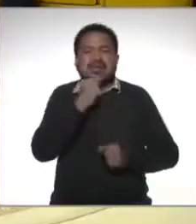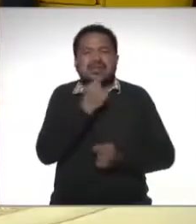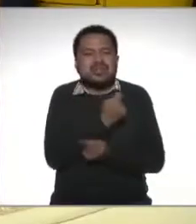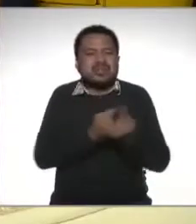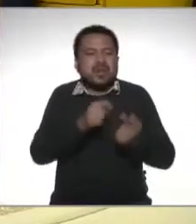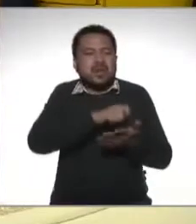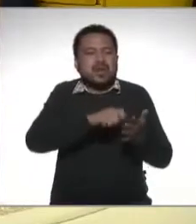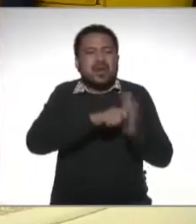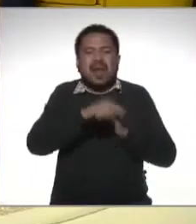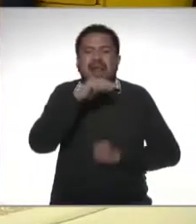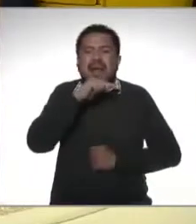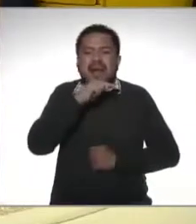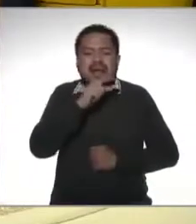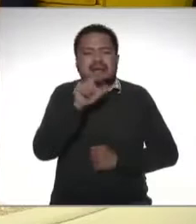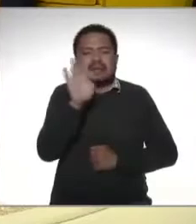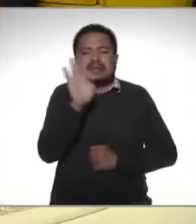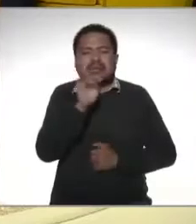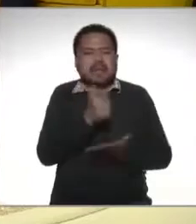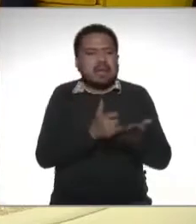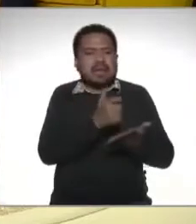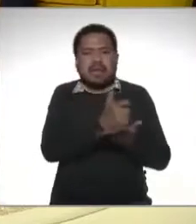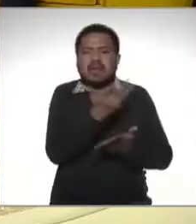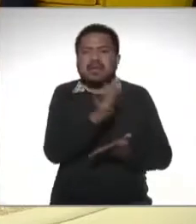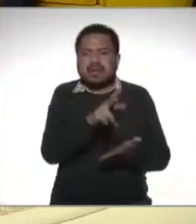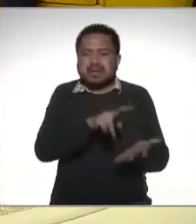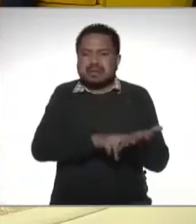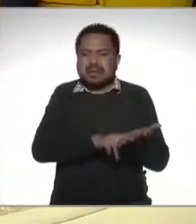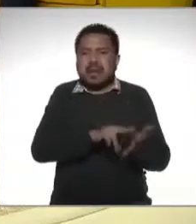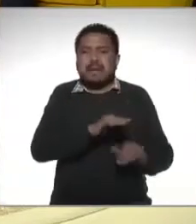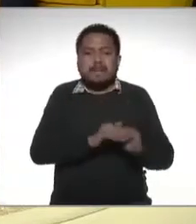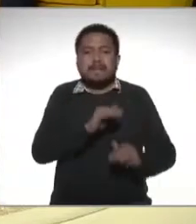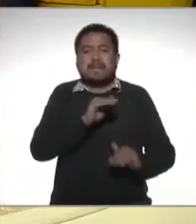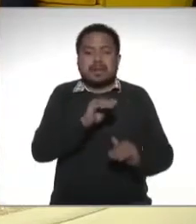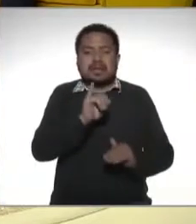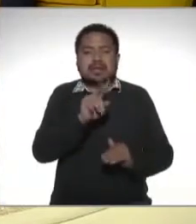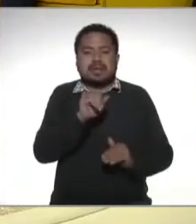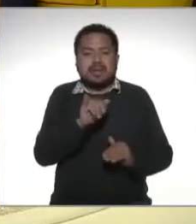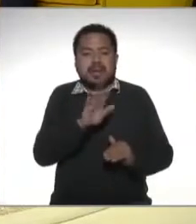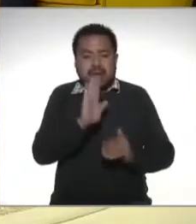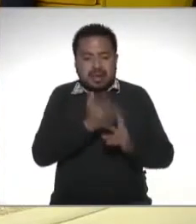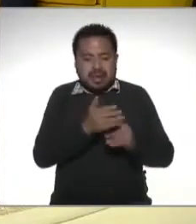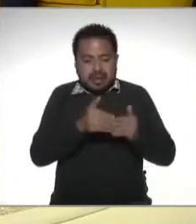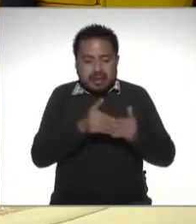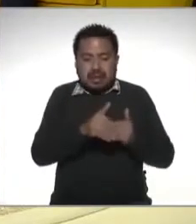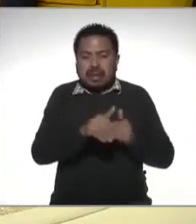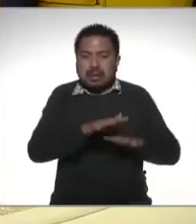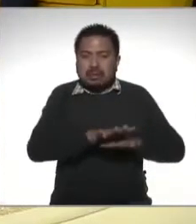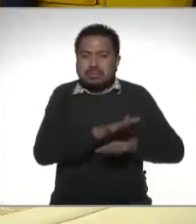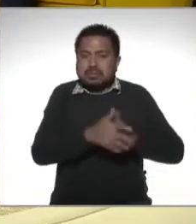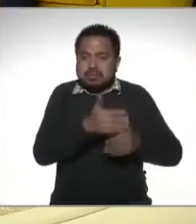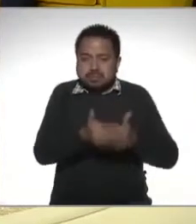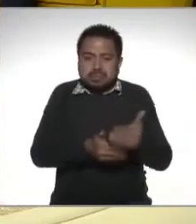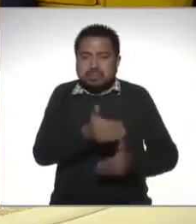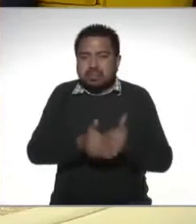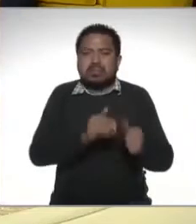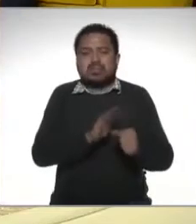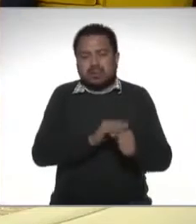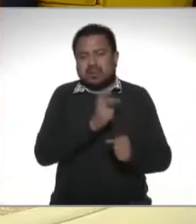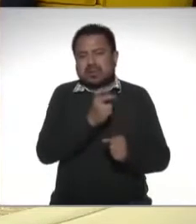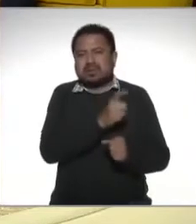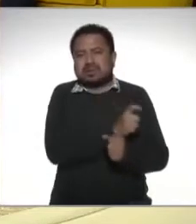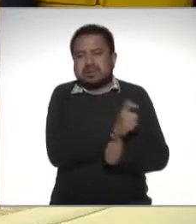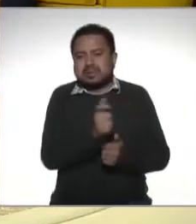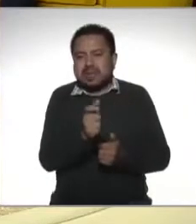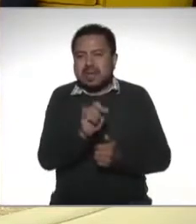pues a lo mejor paga 10 pesos más el IVA pero en medio hubo varios IVAs que se estuvieron trasladando por eso se vuelve indirecto